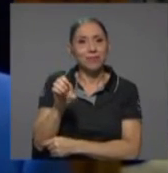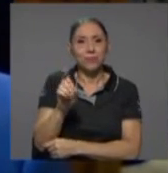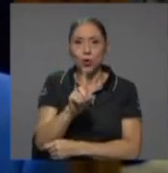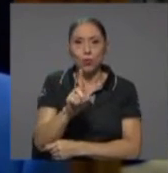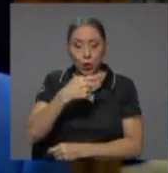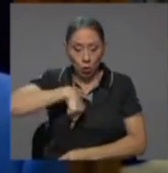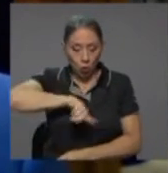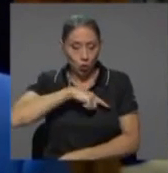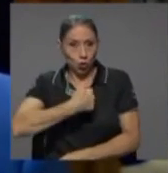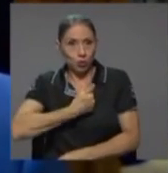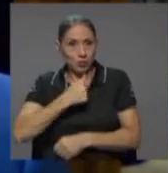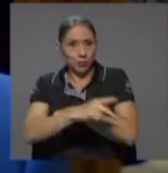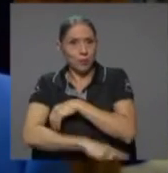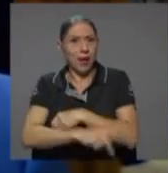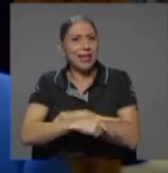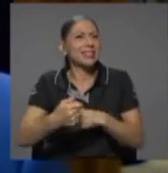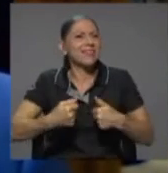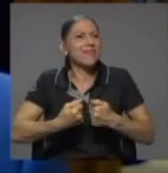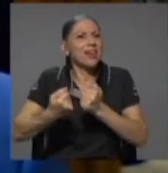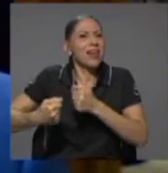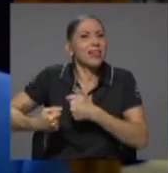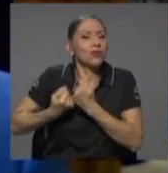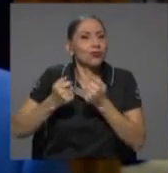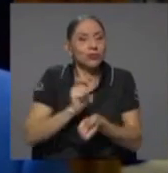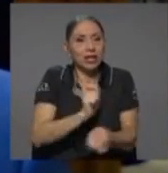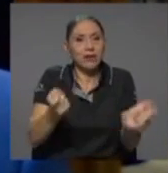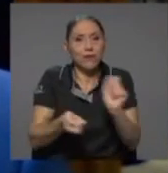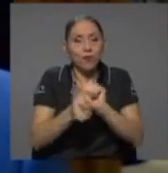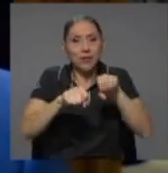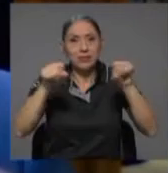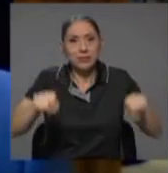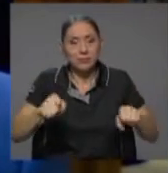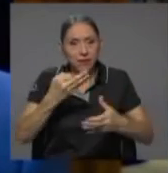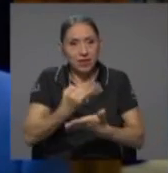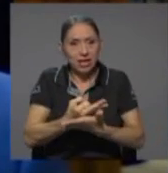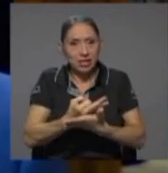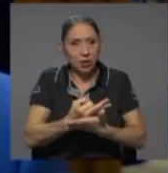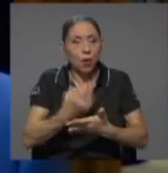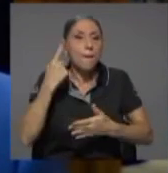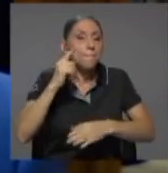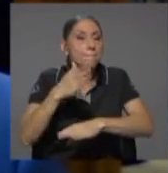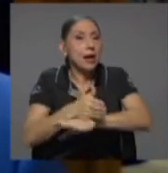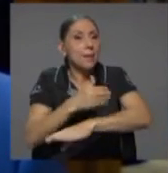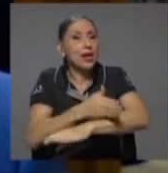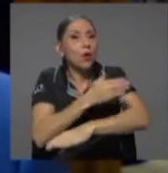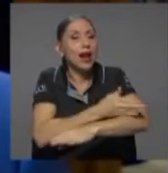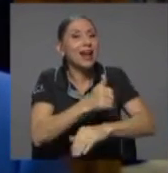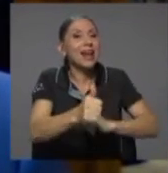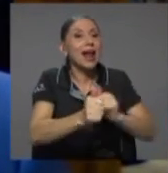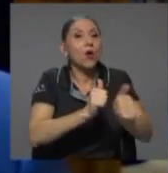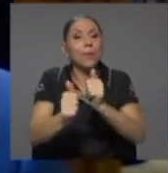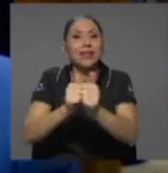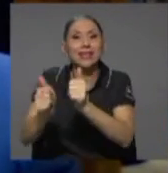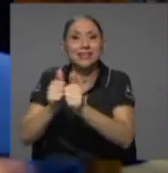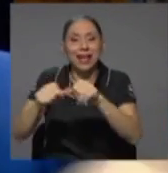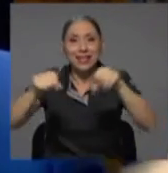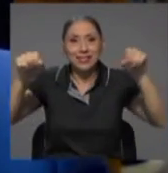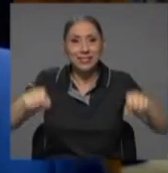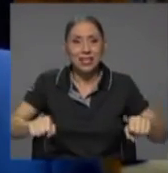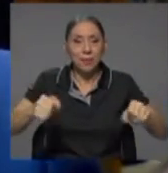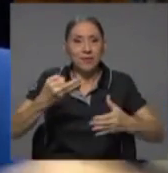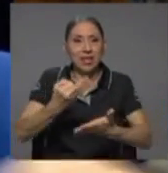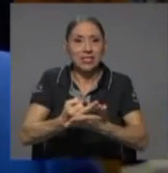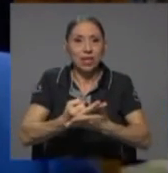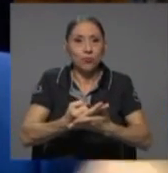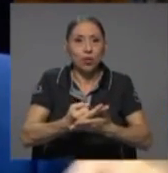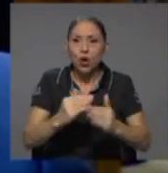mismos como país deberíamos plantearnos en términos de reforma al sistema financiero y que tienen que ver con mejorar la competencia en el sistema financiero, nivelar la